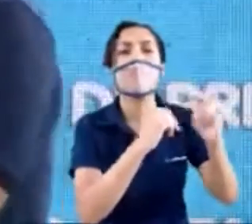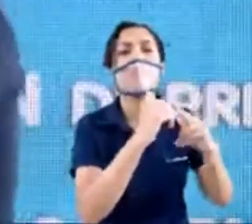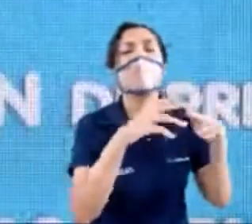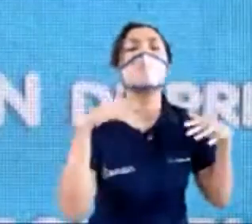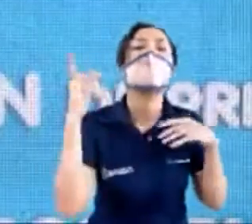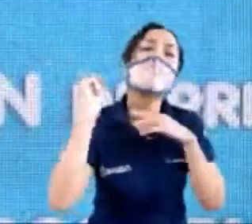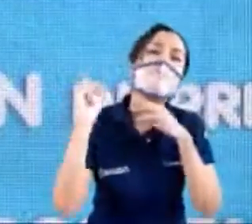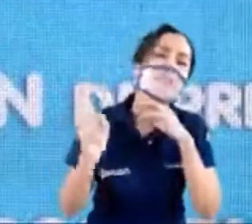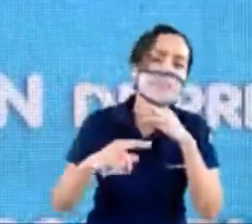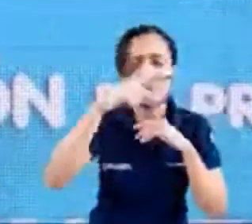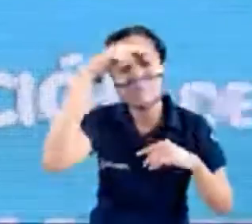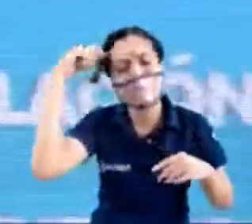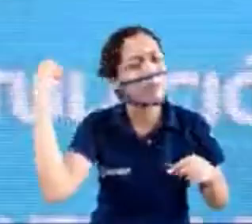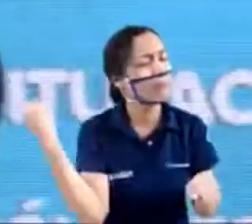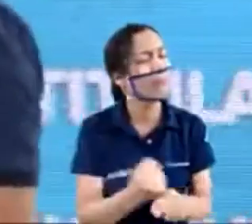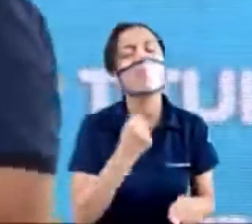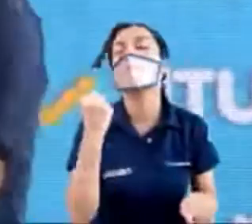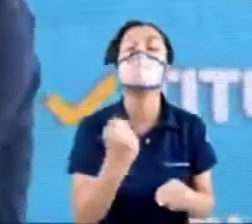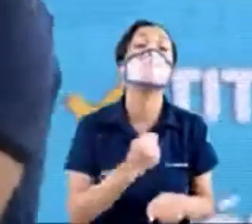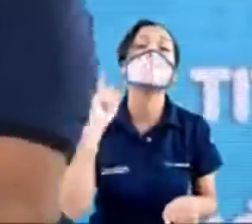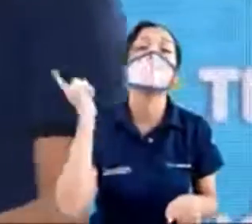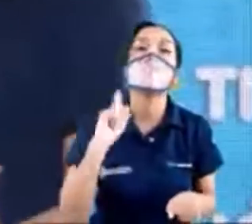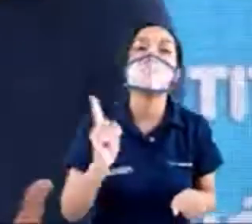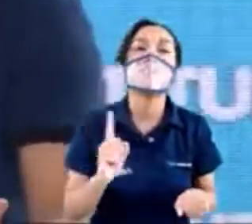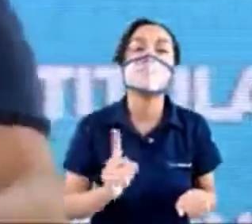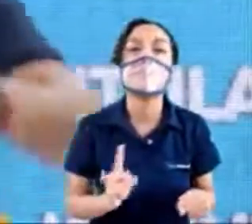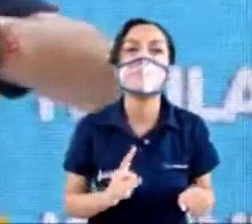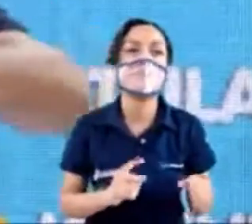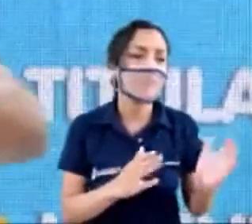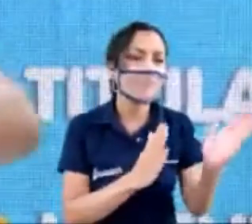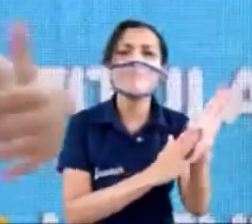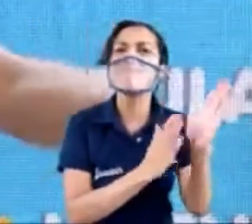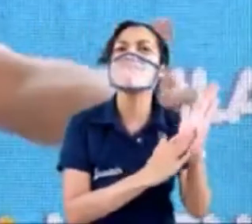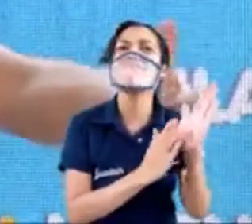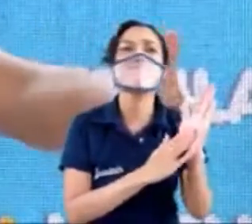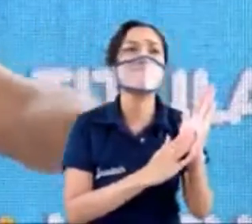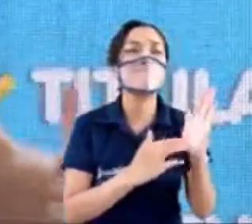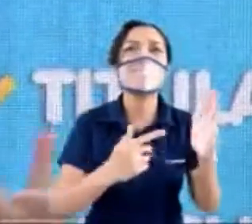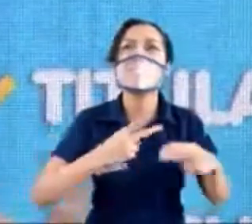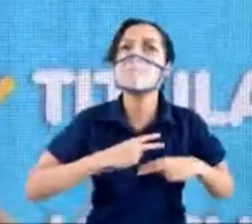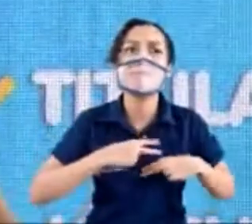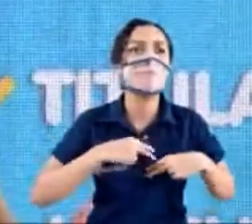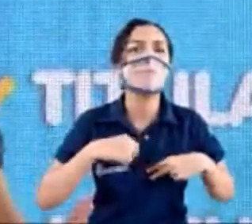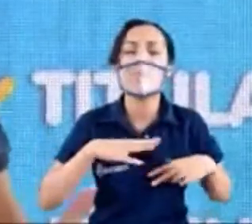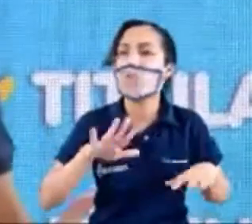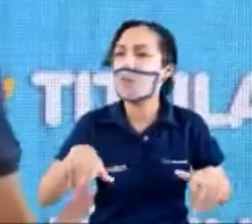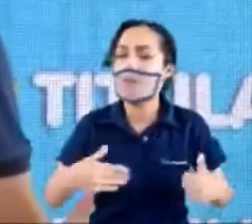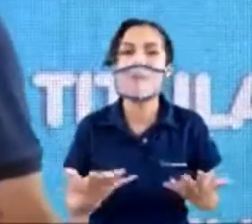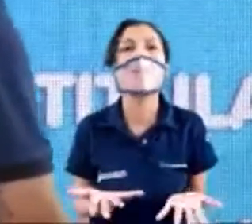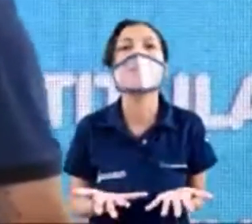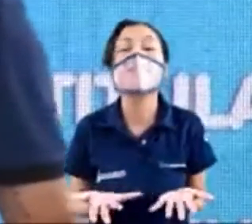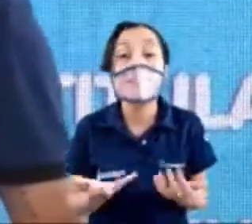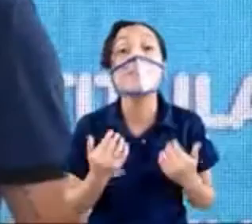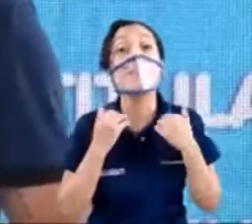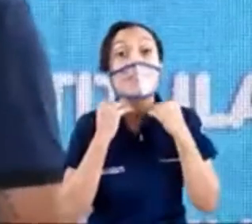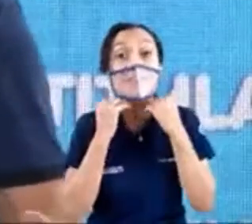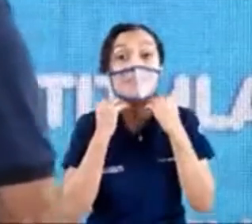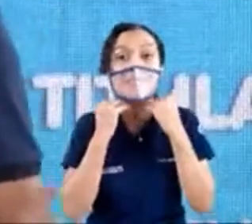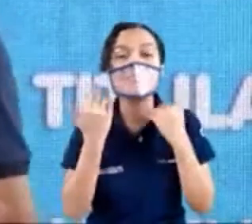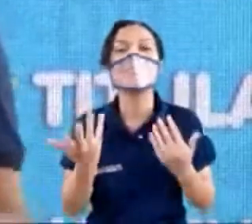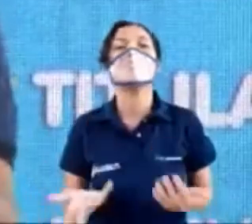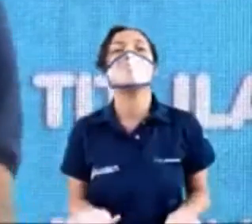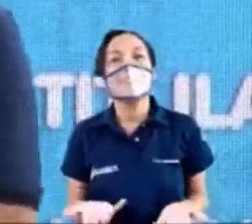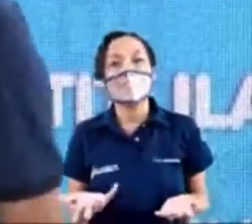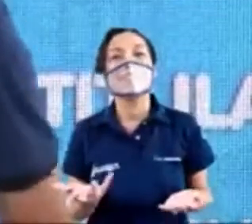Le costó sangre, trabajo, muchos años. Además, después vimos cómo en los últimos años hemos podido empeluchar los barrios. Que les